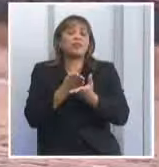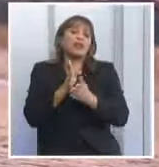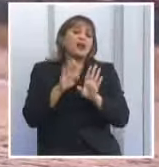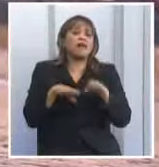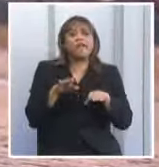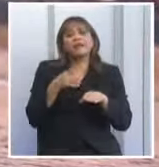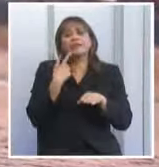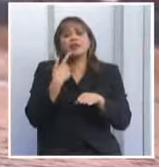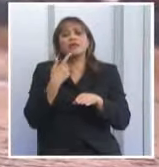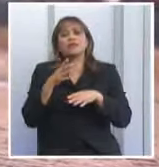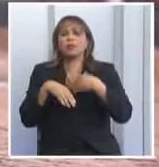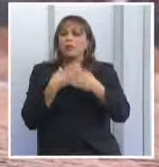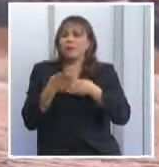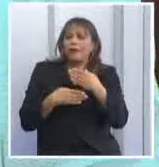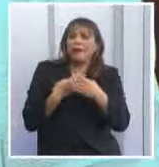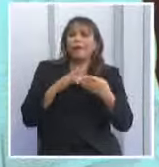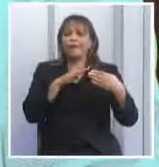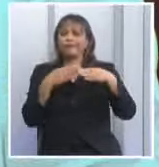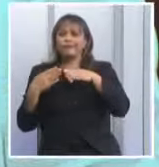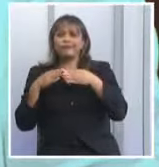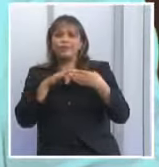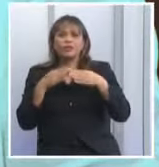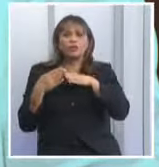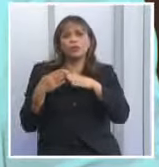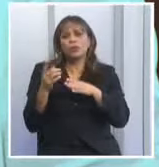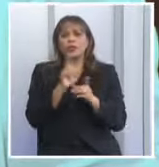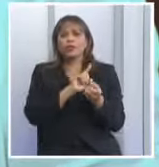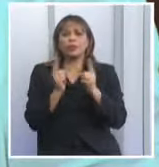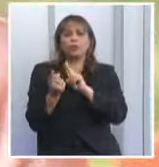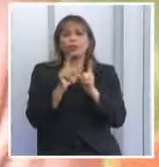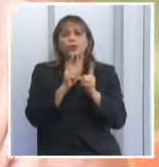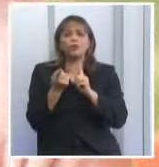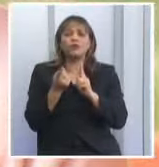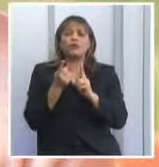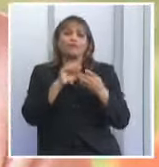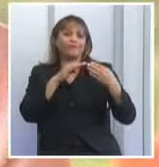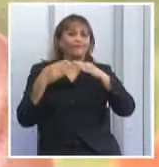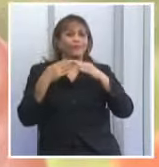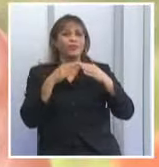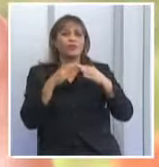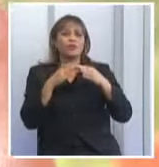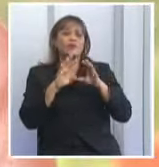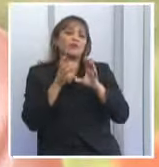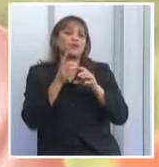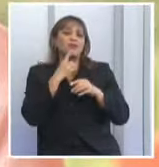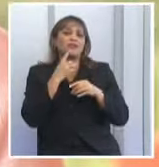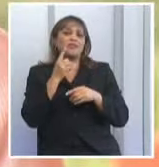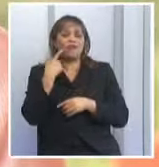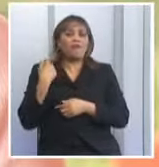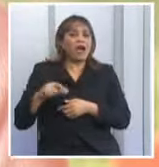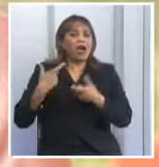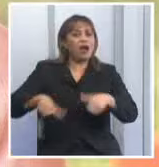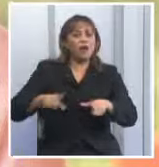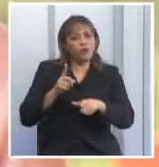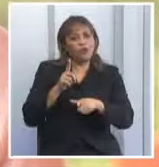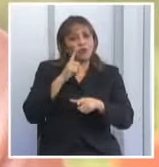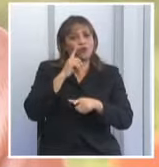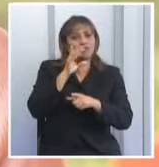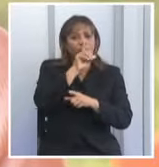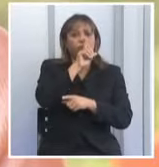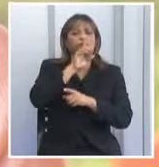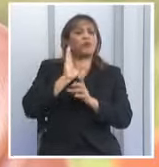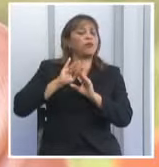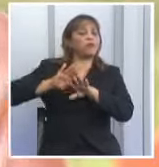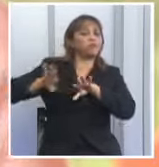veces tenemos nuestras cositas que nos fajamos entre nosotros mismos, no he fajado, sino que nos hablamos.